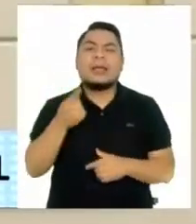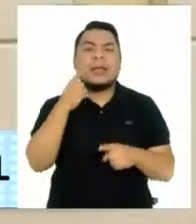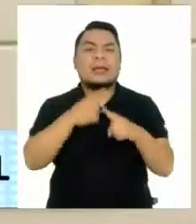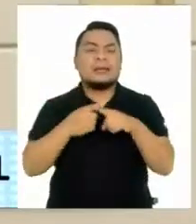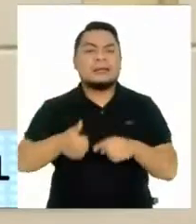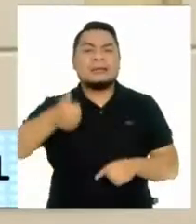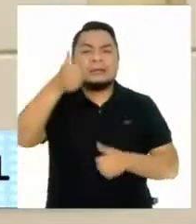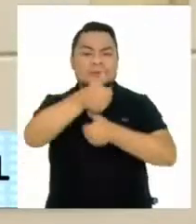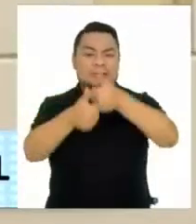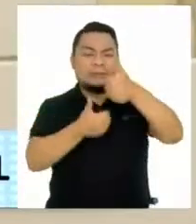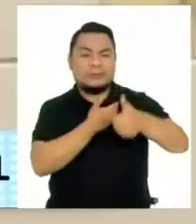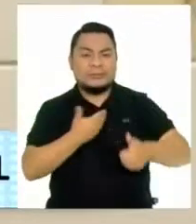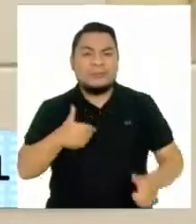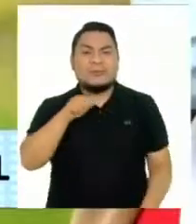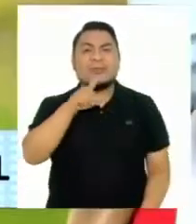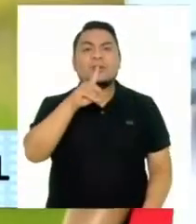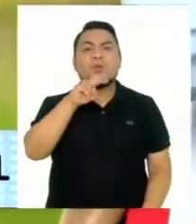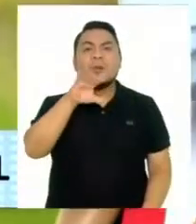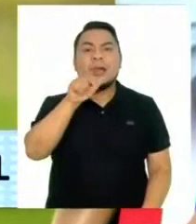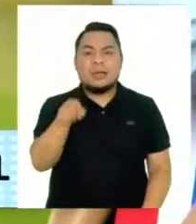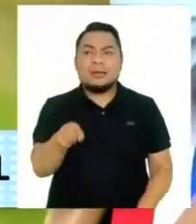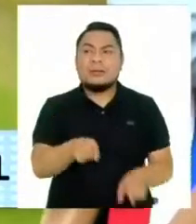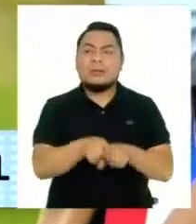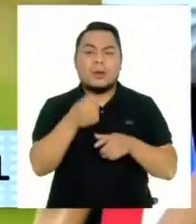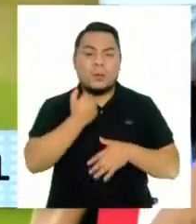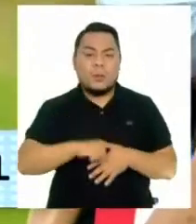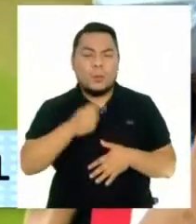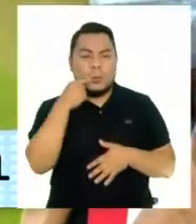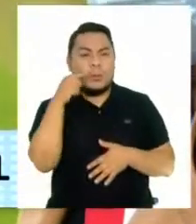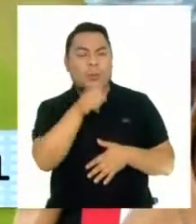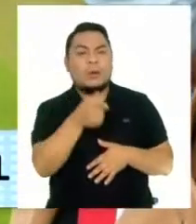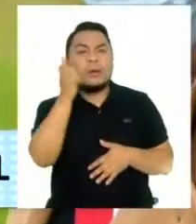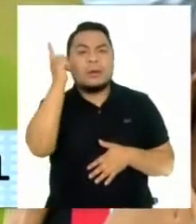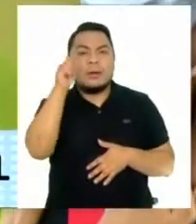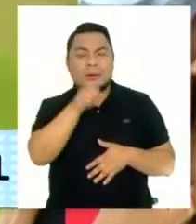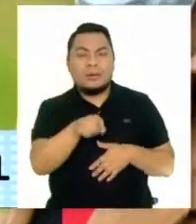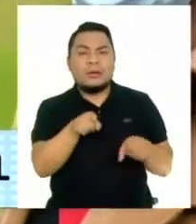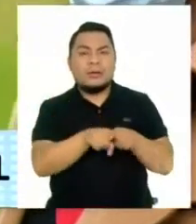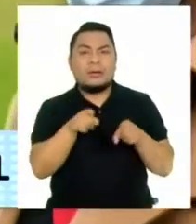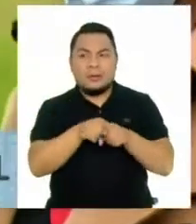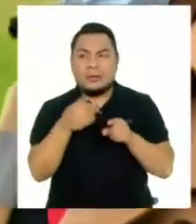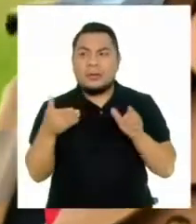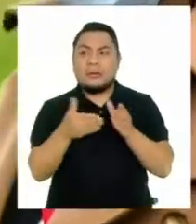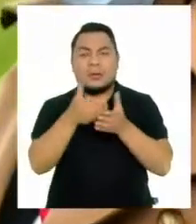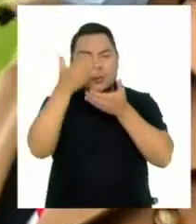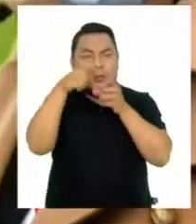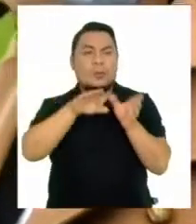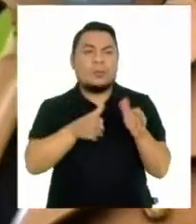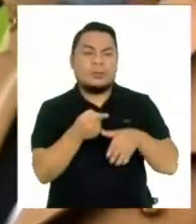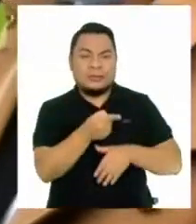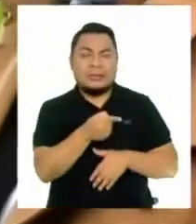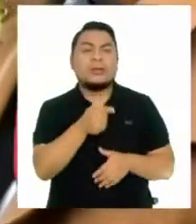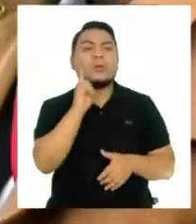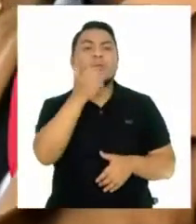ex vicepresidente Arbullah Saleh y el hijo de un emblemático líder antitalibán fallecido.